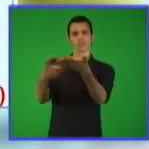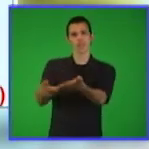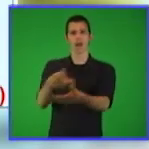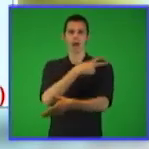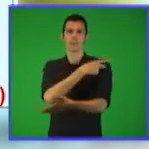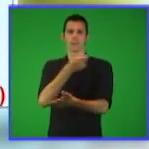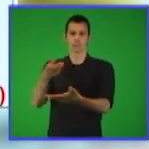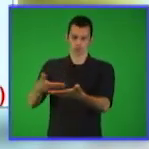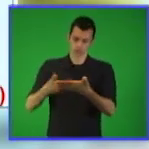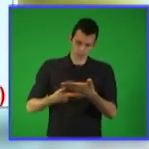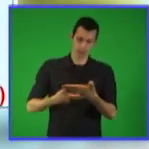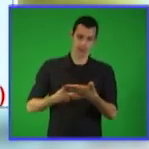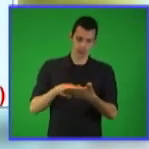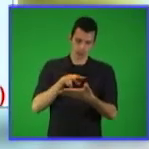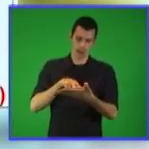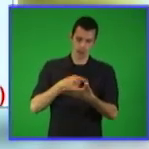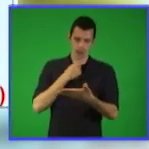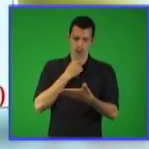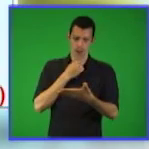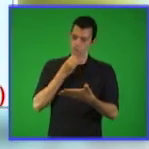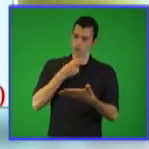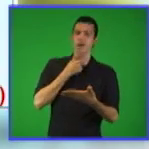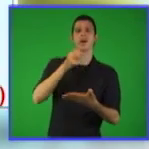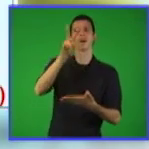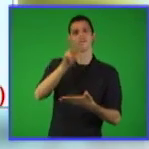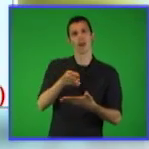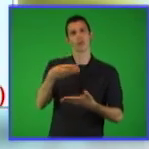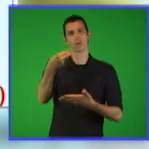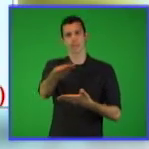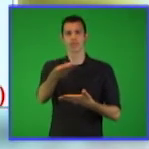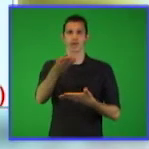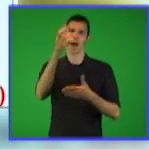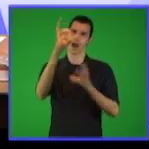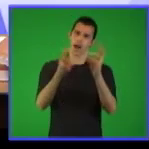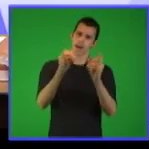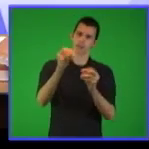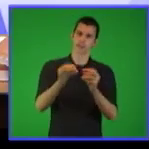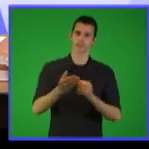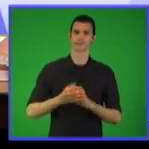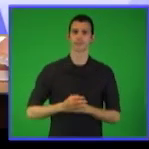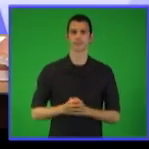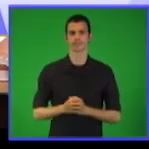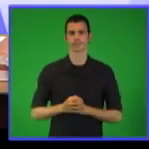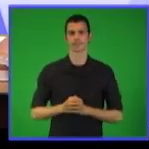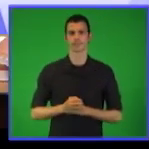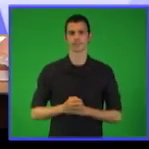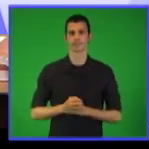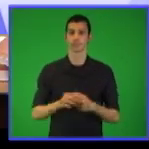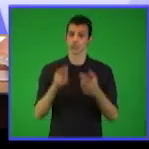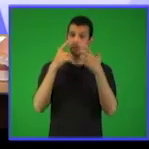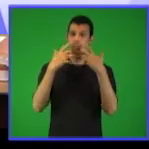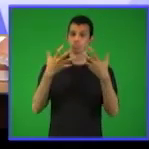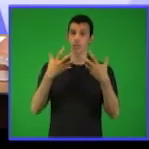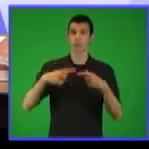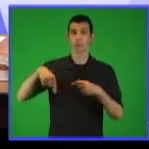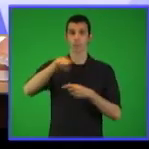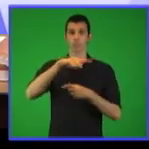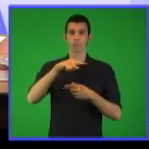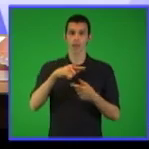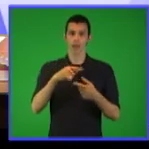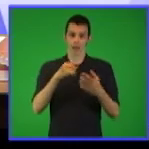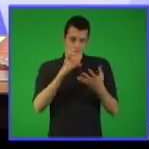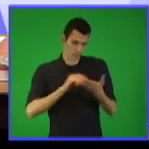sus profesores como actividad, como tarea evaluativa y es de mucha importancia que